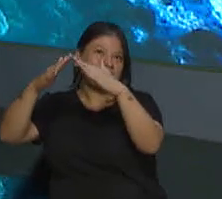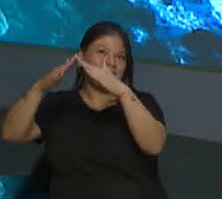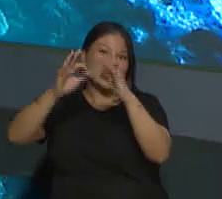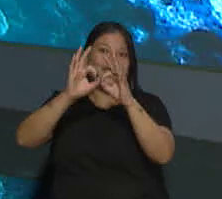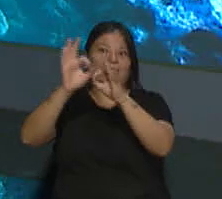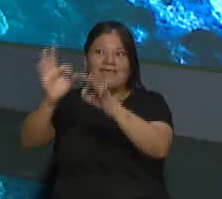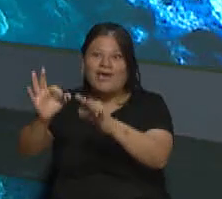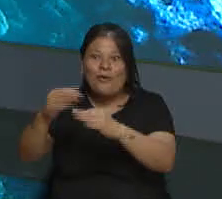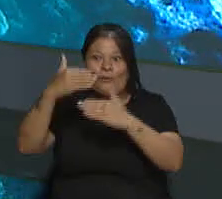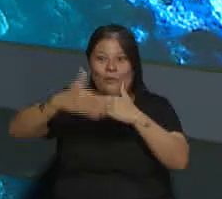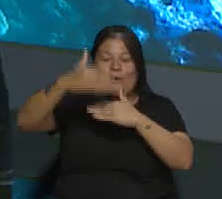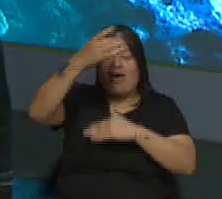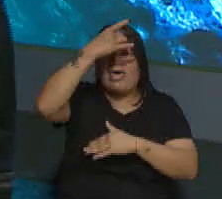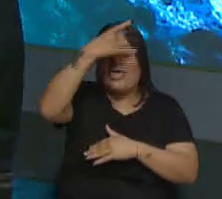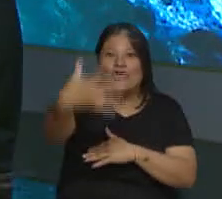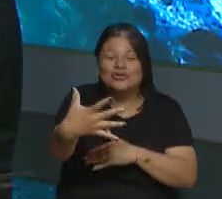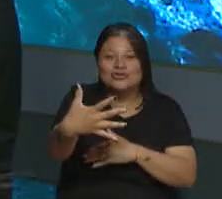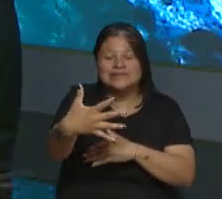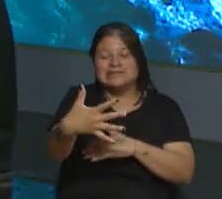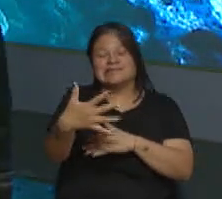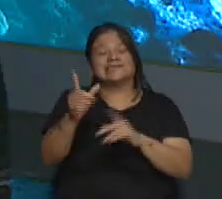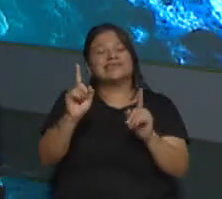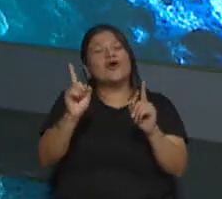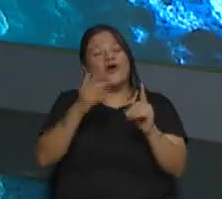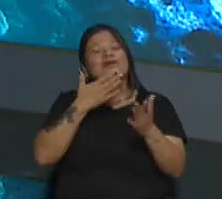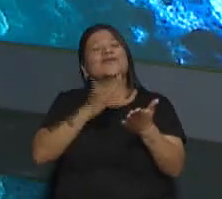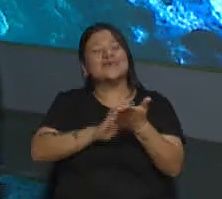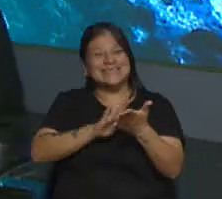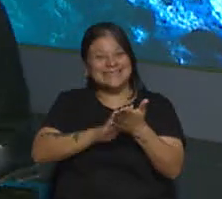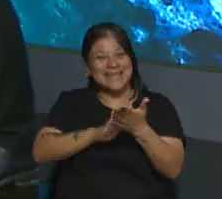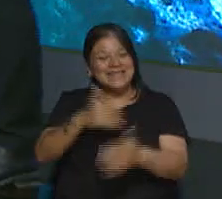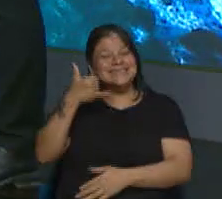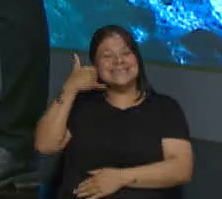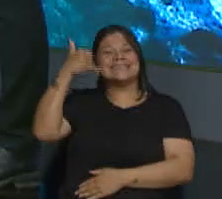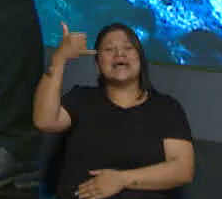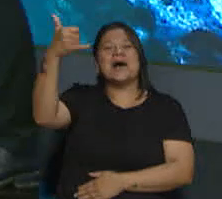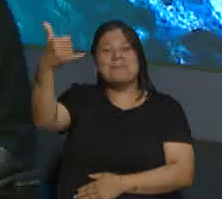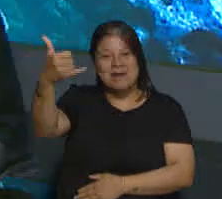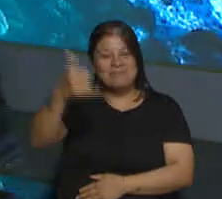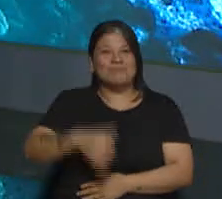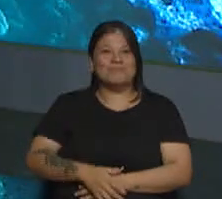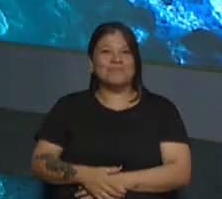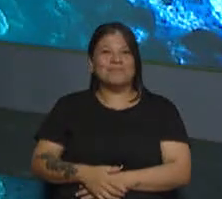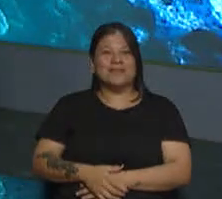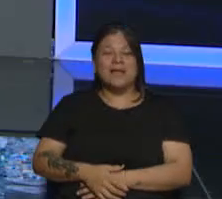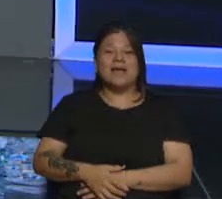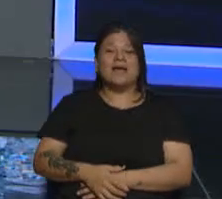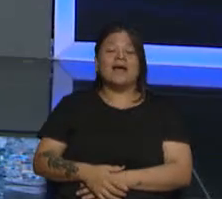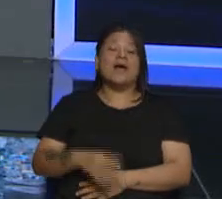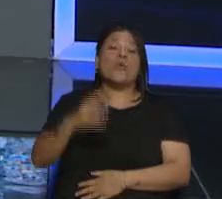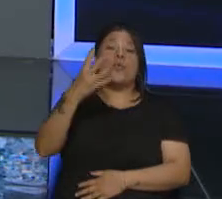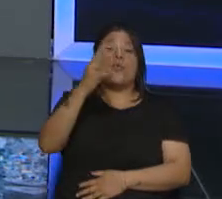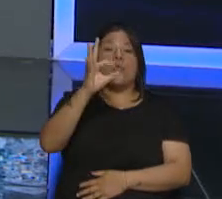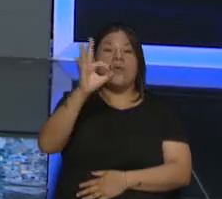estoy a 12 y el carrito es complicado. No, no, lo chequeamos, llamamos por teléfono. cuadras de la playa, Mar del Plata. Desde 400 mil